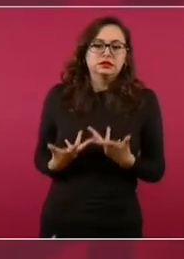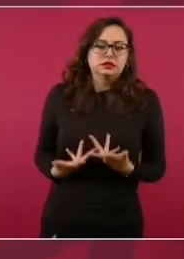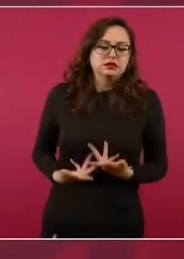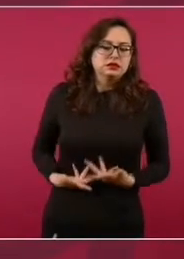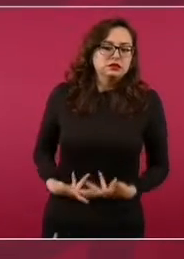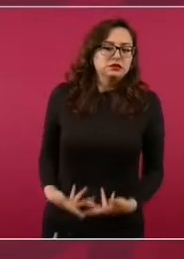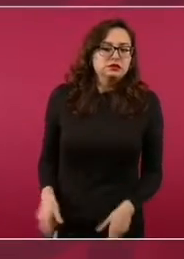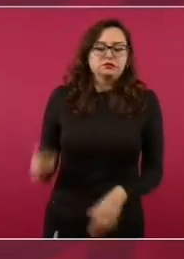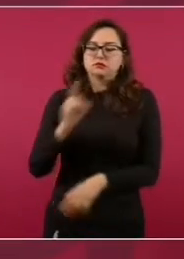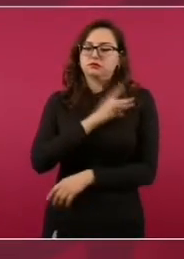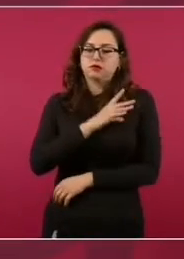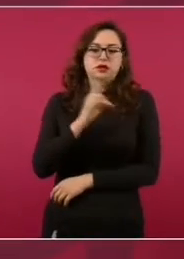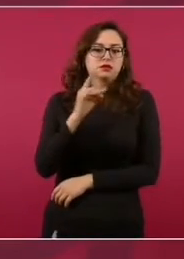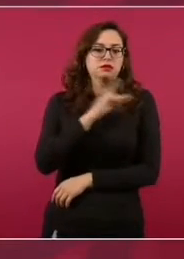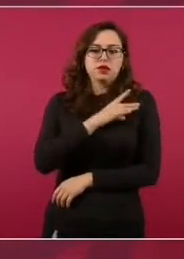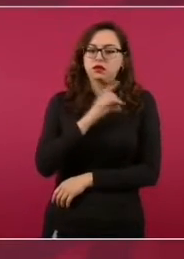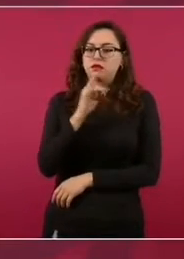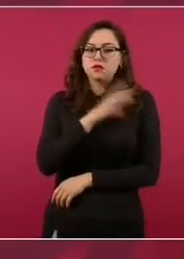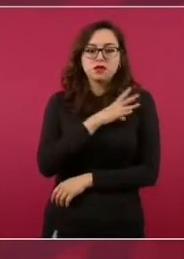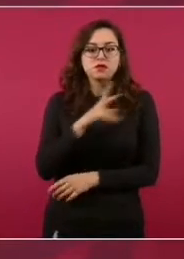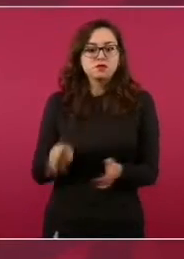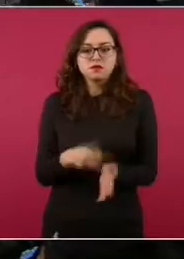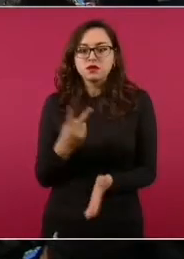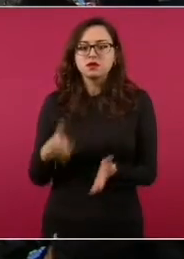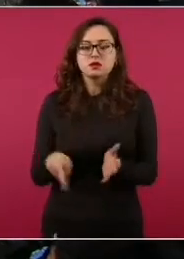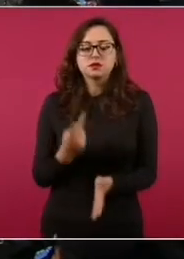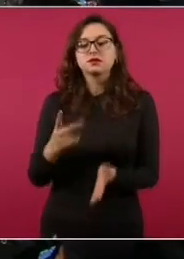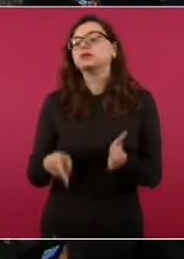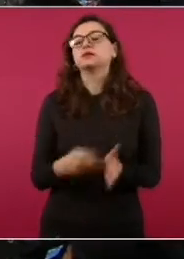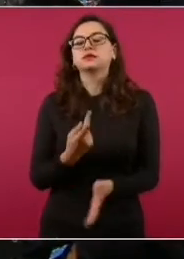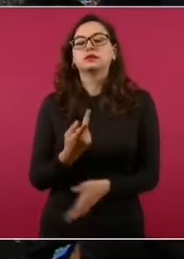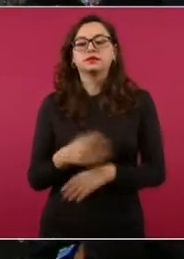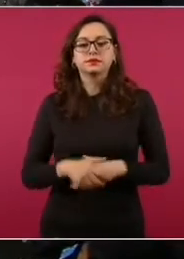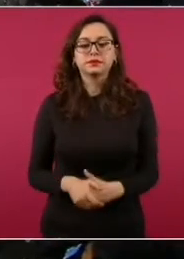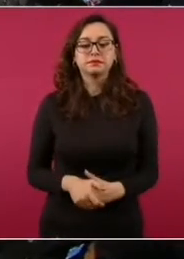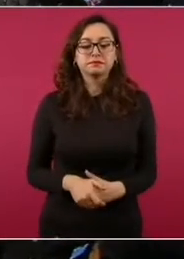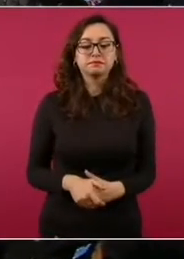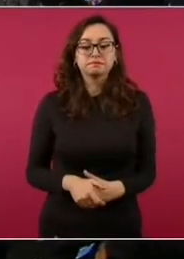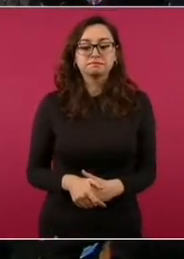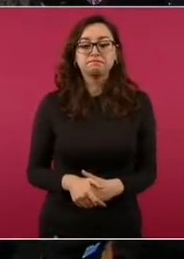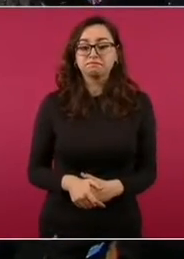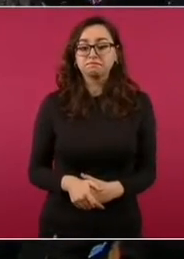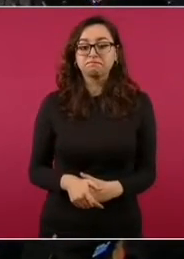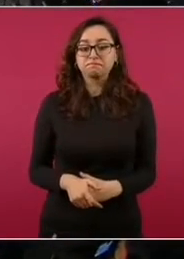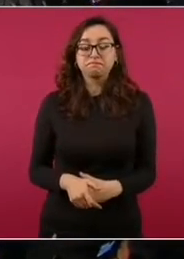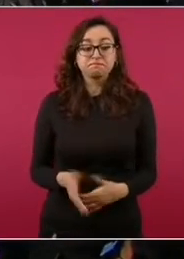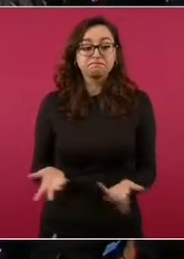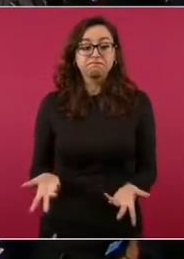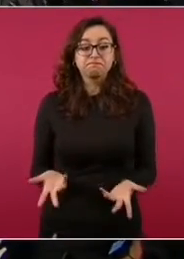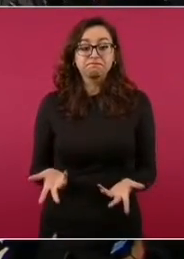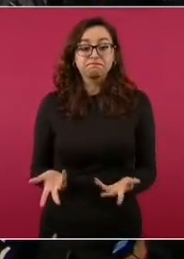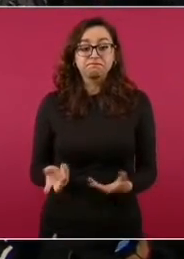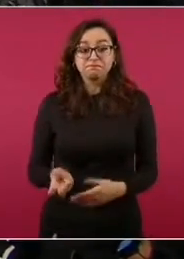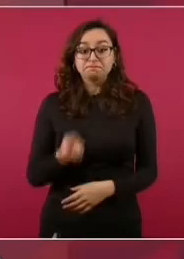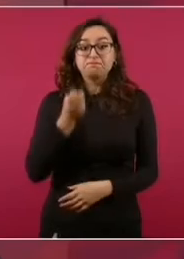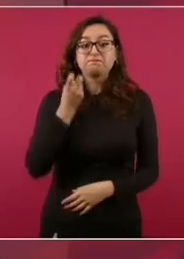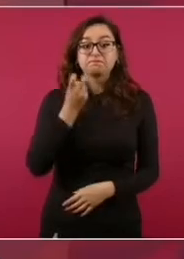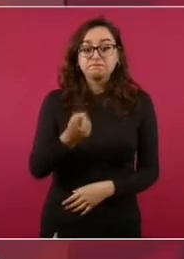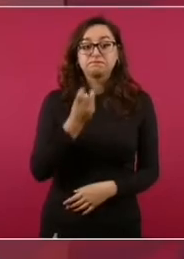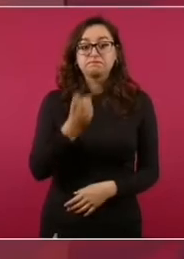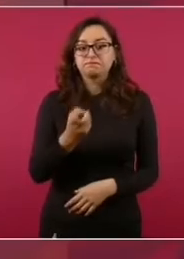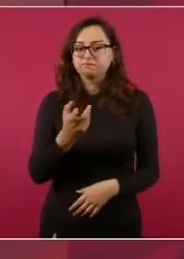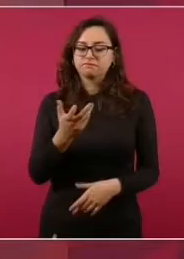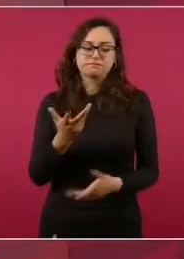Entonces, todo eso debe